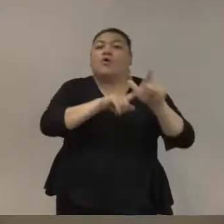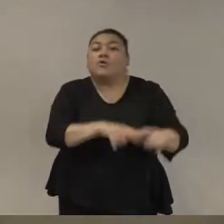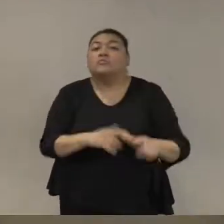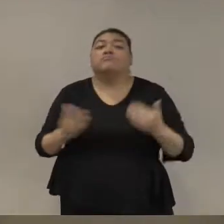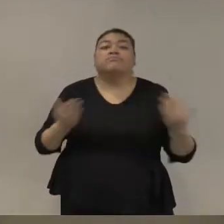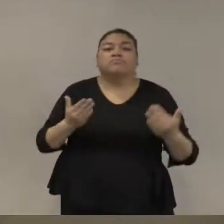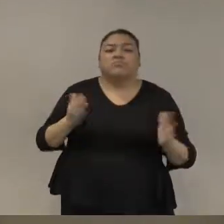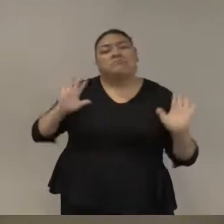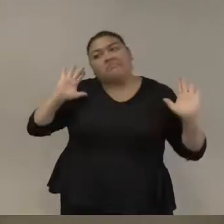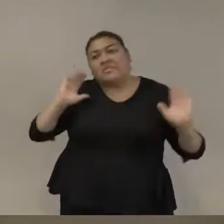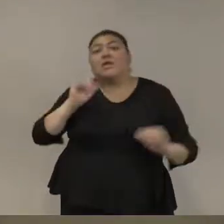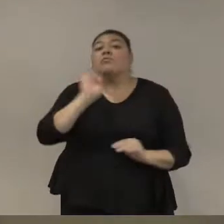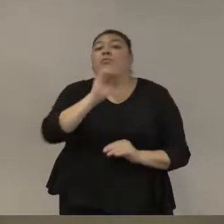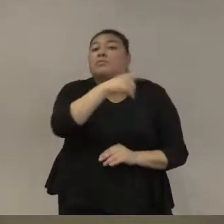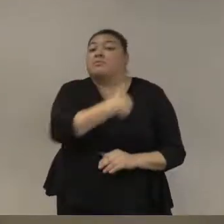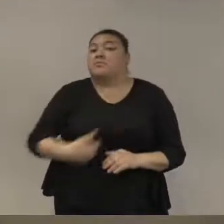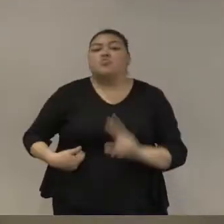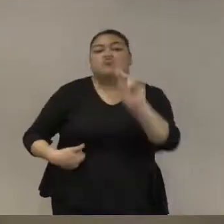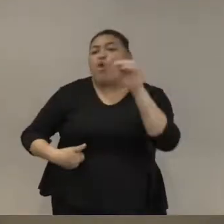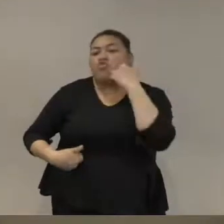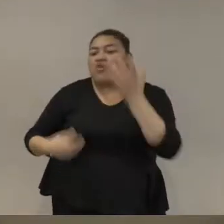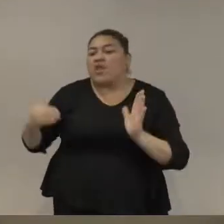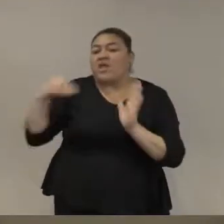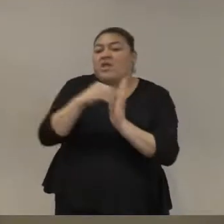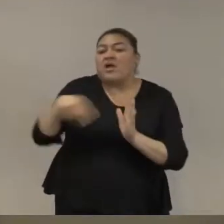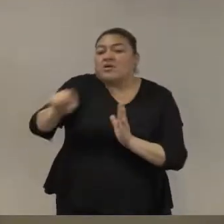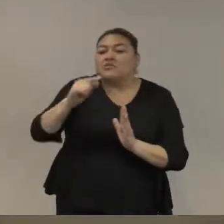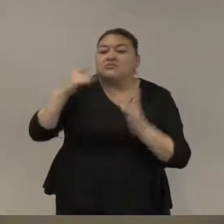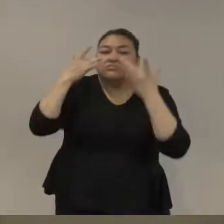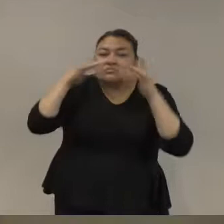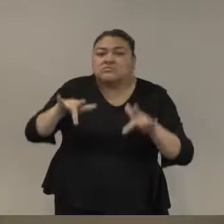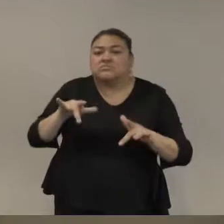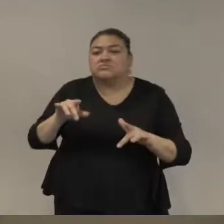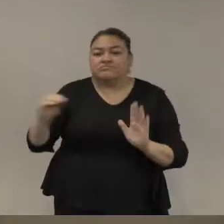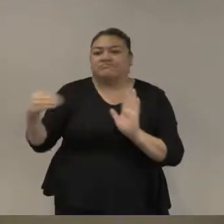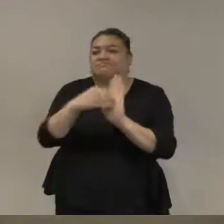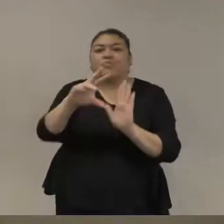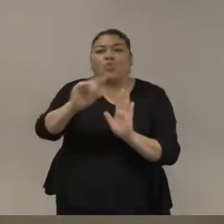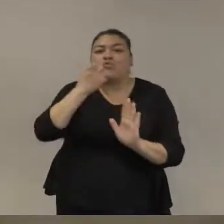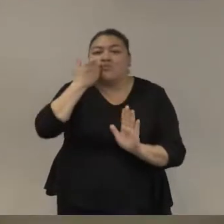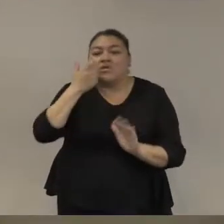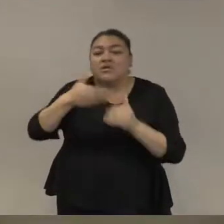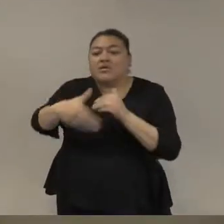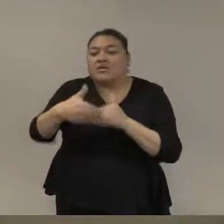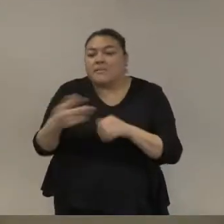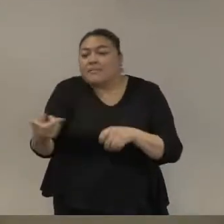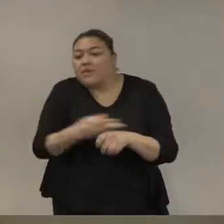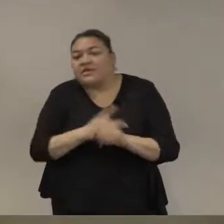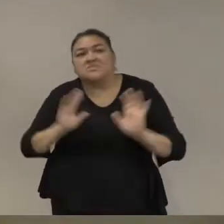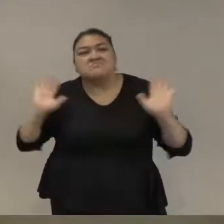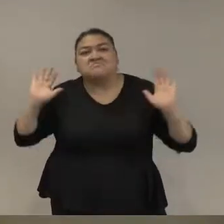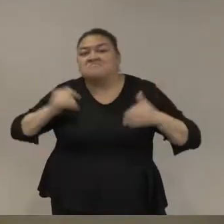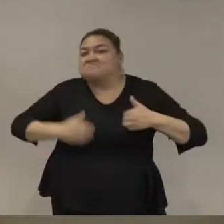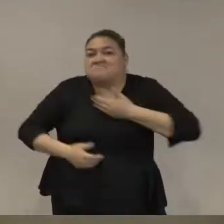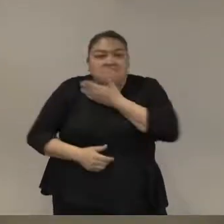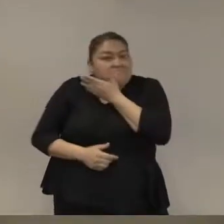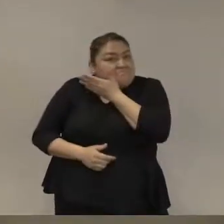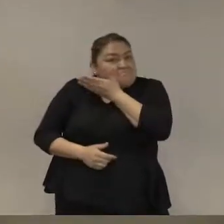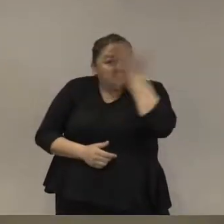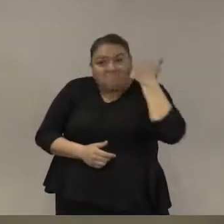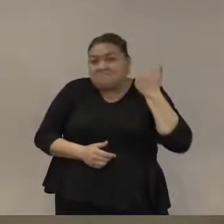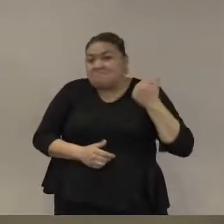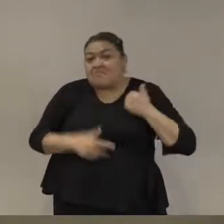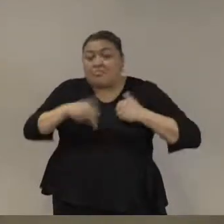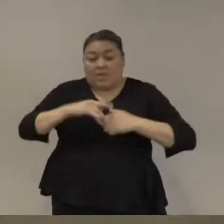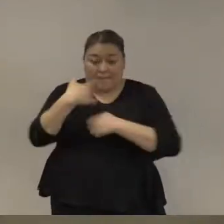requisito vamos a ver qué pasa yo no sé qué va a pasar pero sin pensar en las amenazas